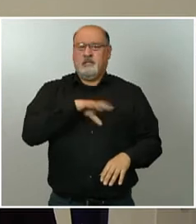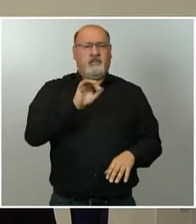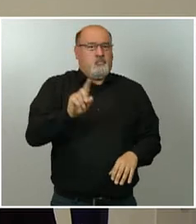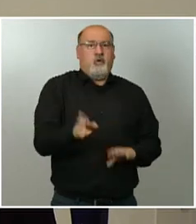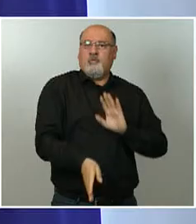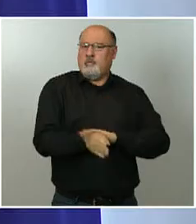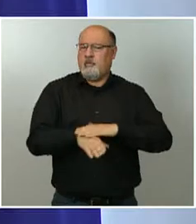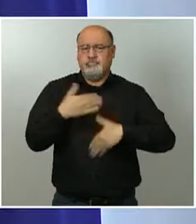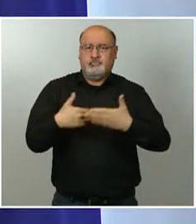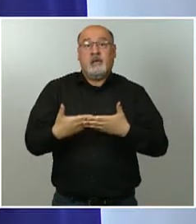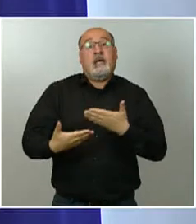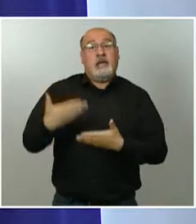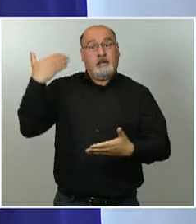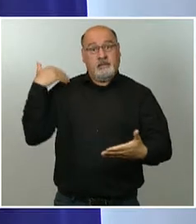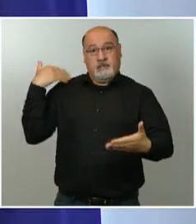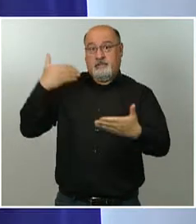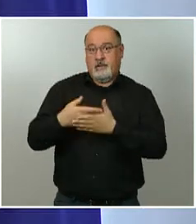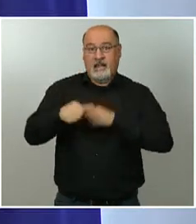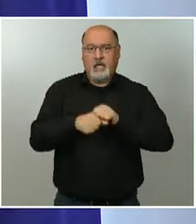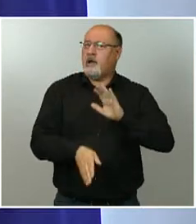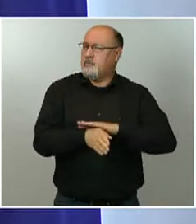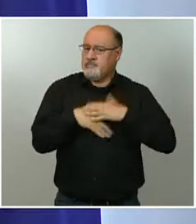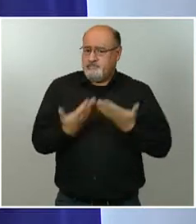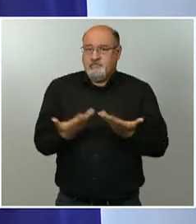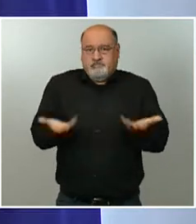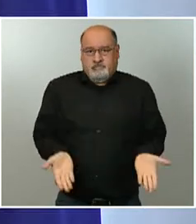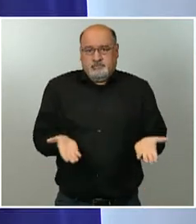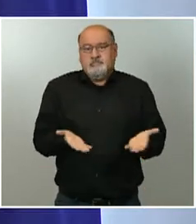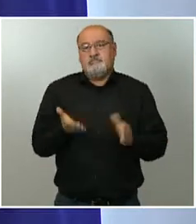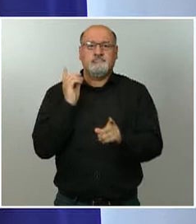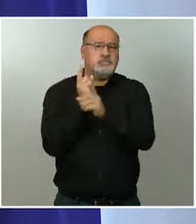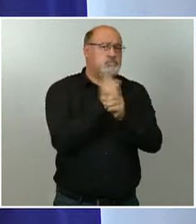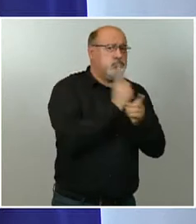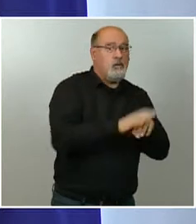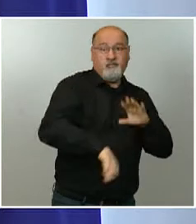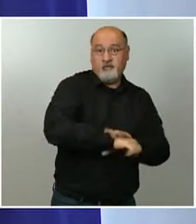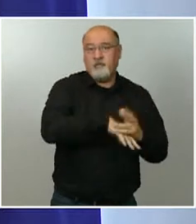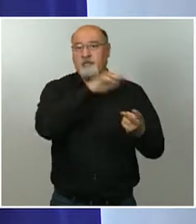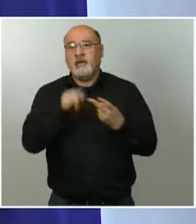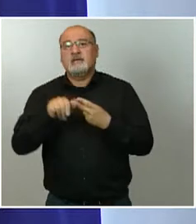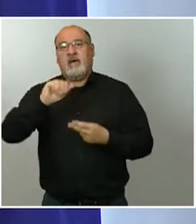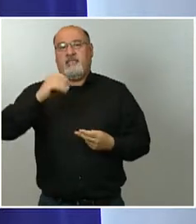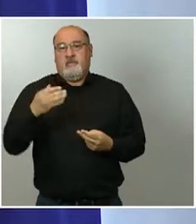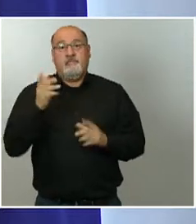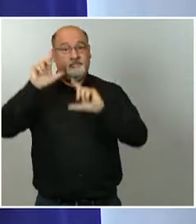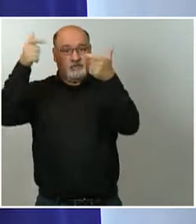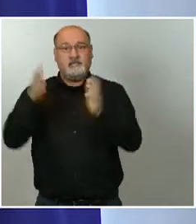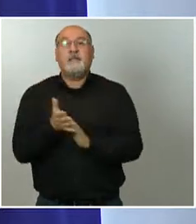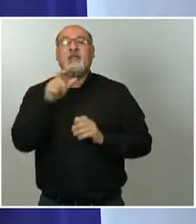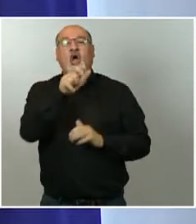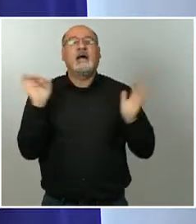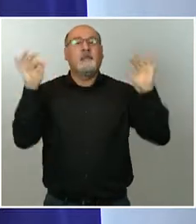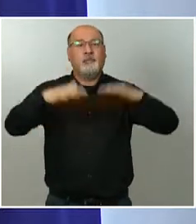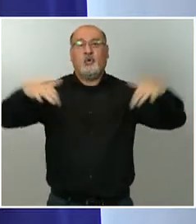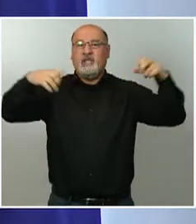y se ha desarrollado la presente. Es verdad que decidimos que tenía que ser sin público. Y yo creo que acertamos, primero porque ha funcionado bien,